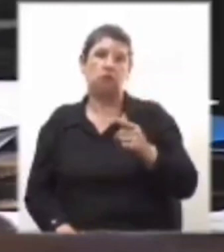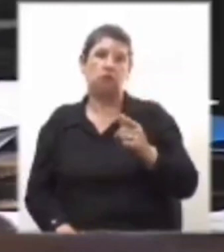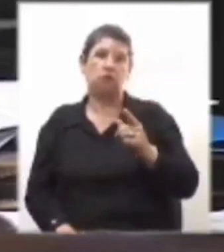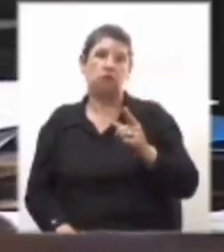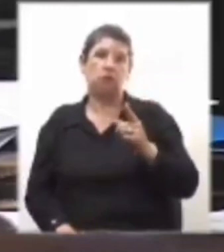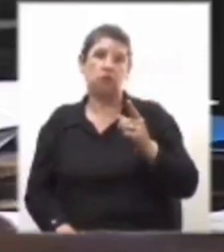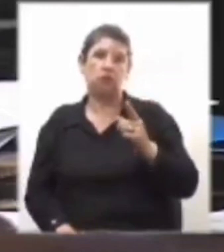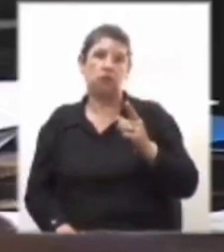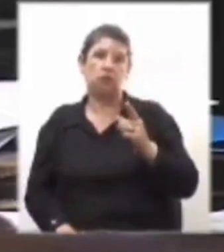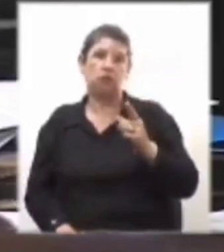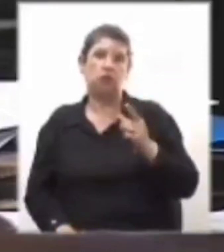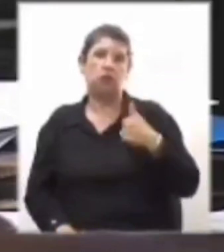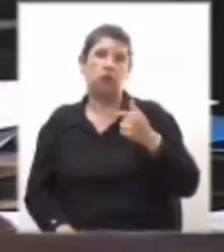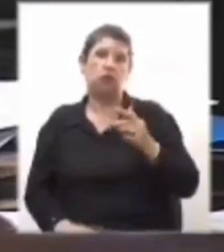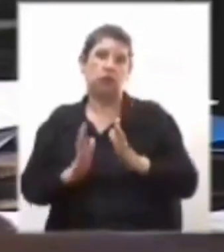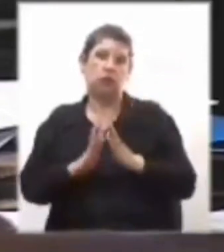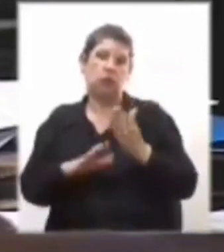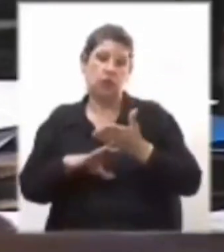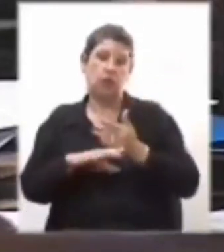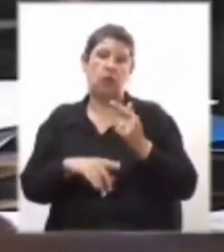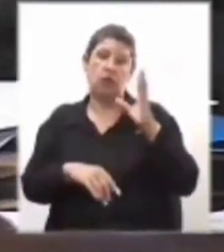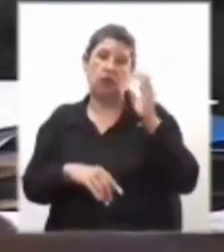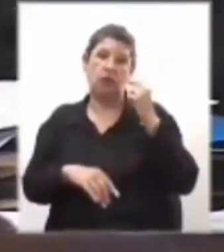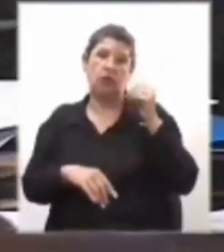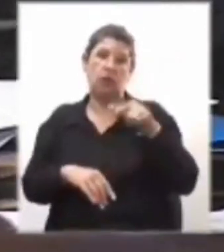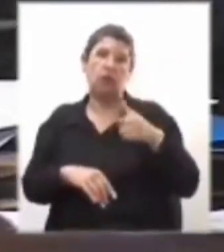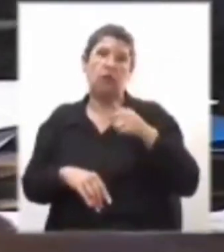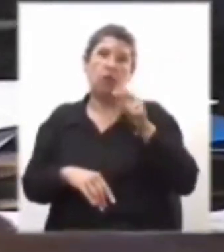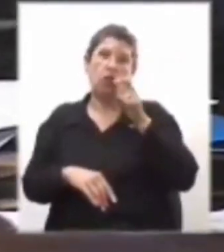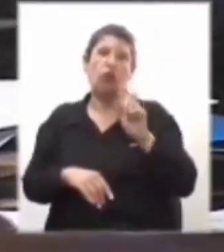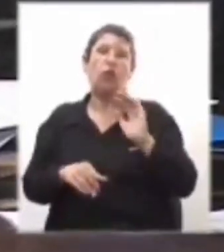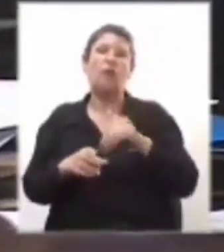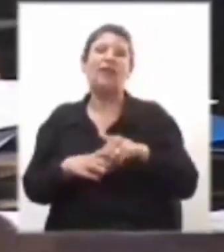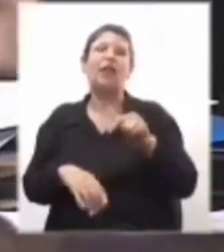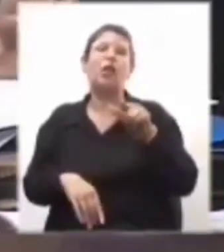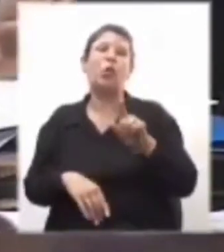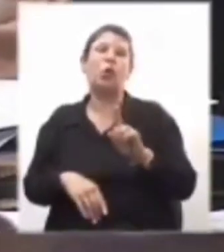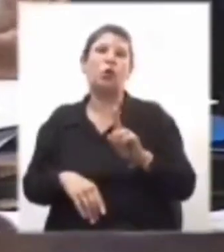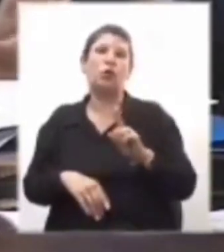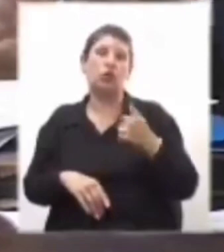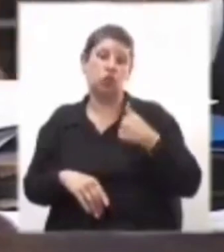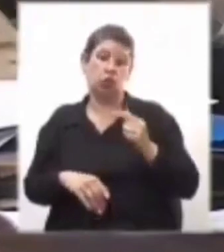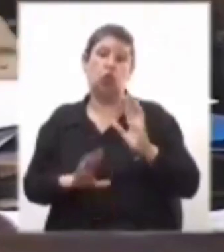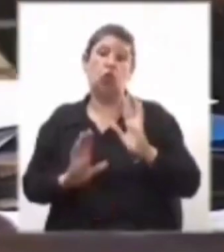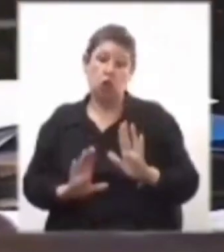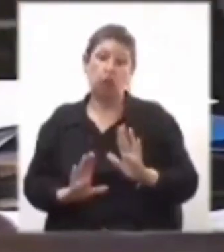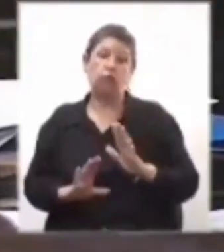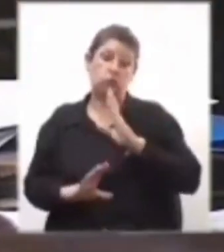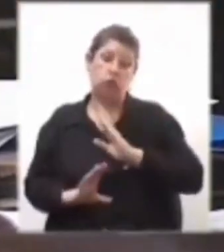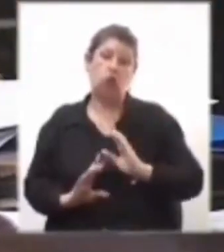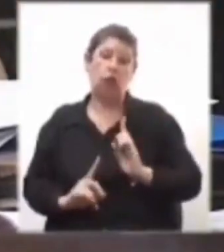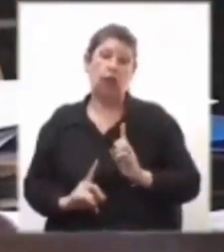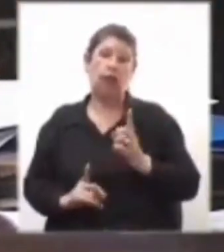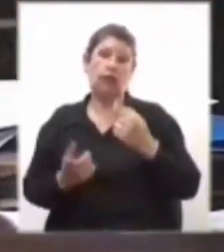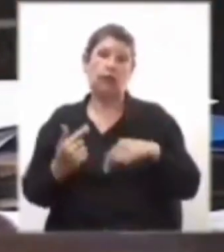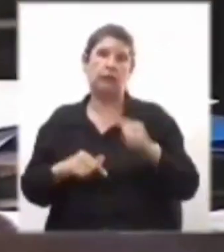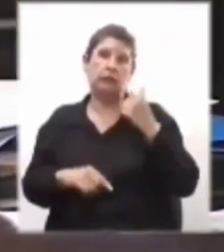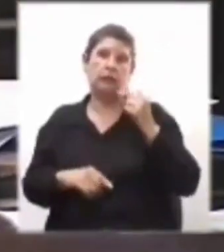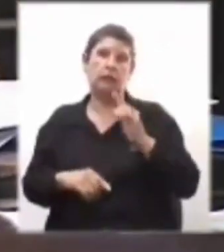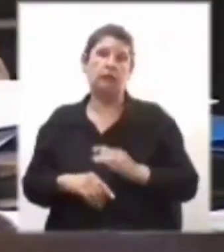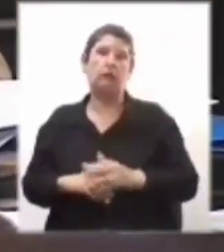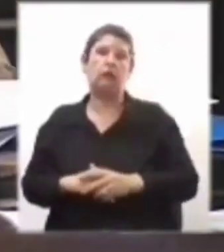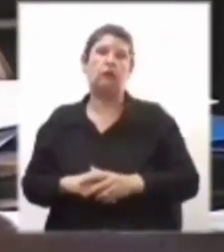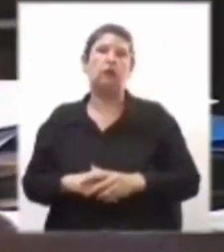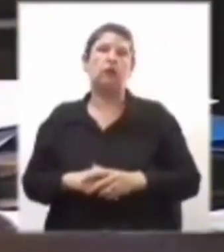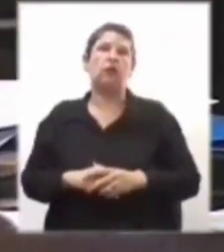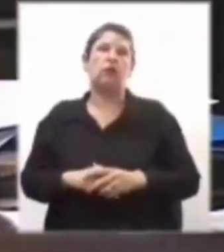Le voy a pedir, por favor, que usted recuerde que está en el fundamento de voto. Soy muy tolerante y lo estoy haciendo con todo el mundo.